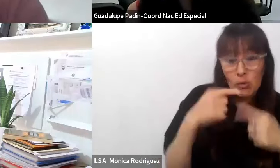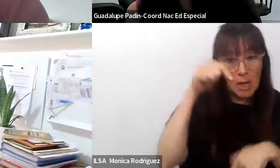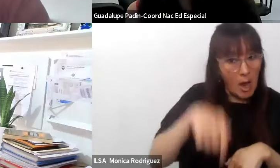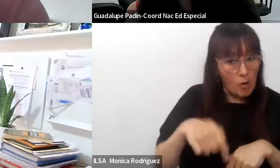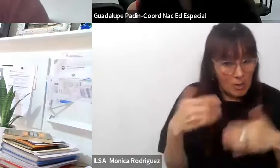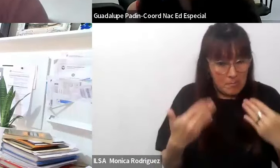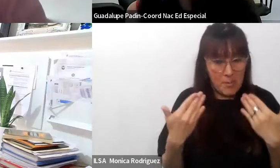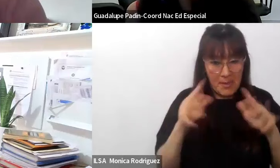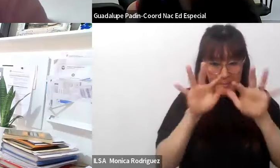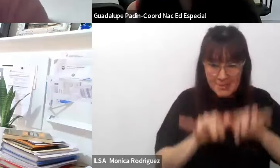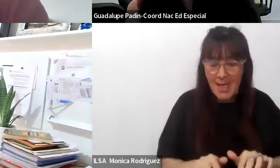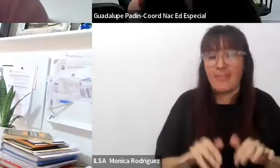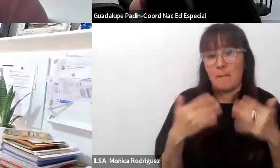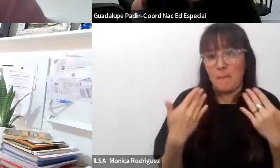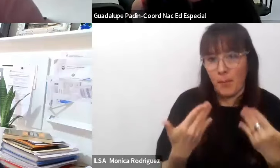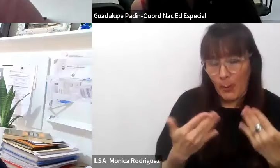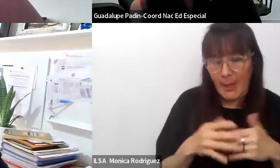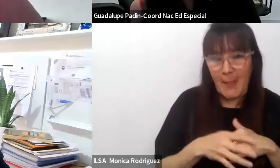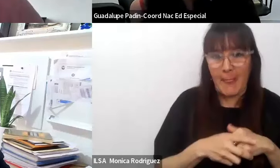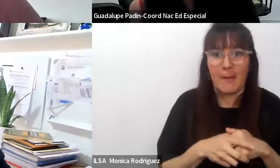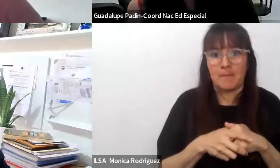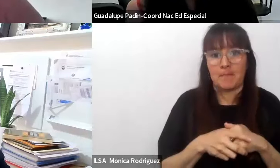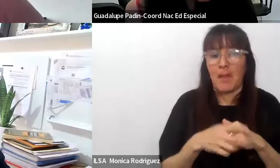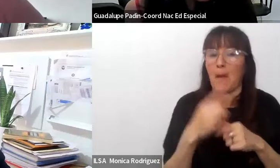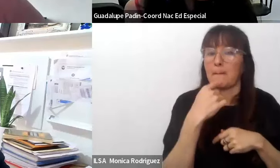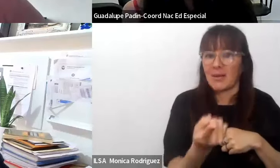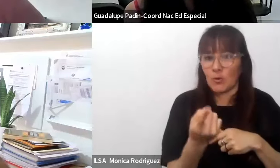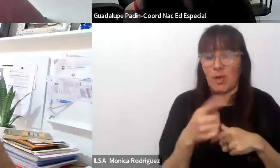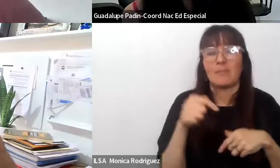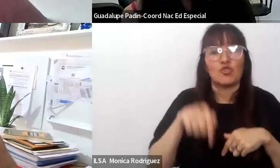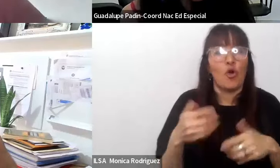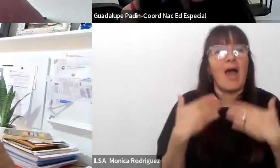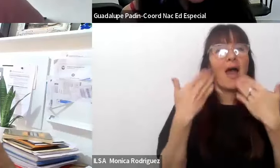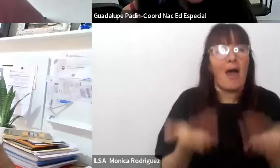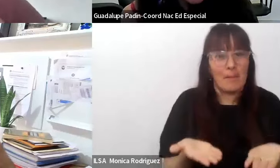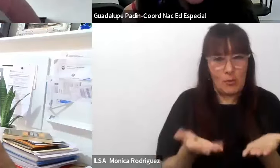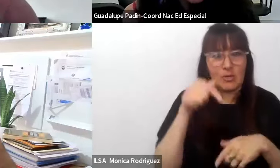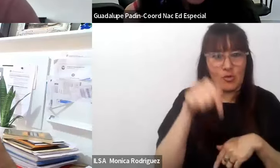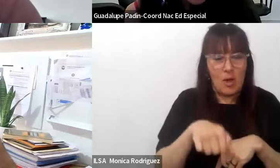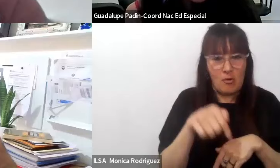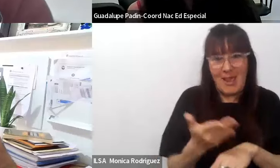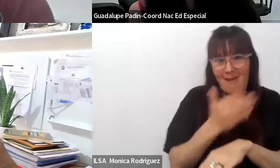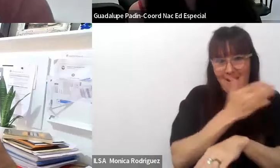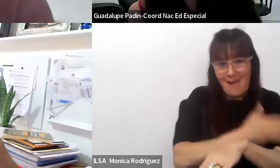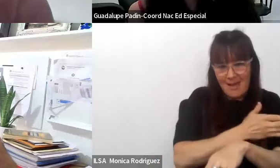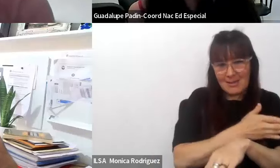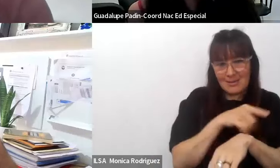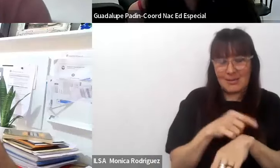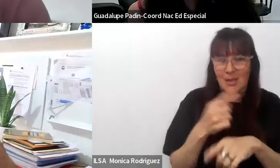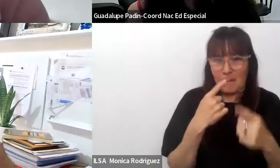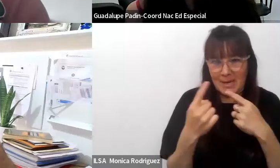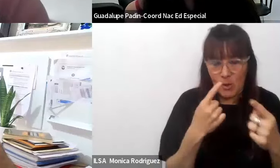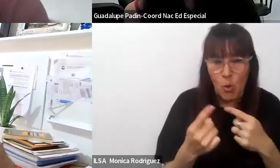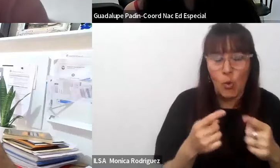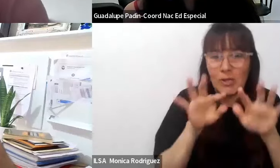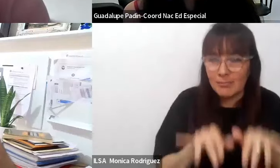para poder hacerla a ellos pero voy a aprovechar antes de que puedan revisar alguna aprovechar